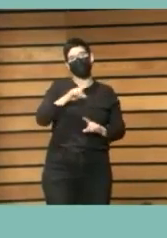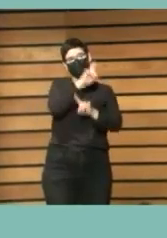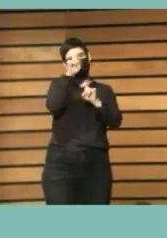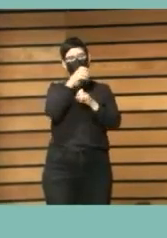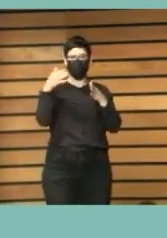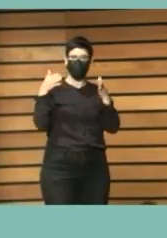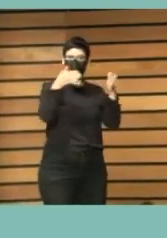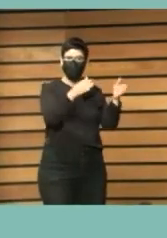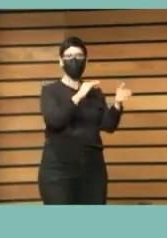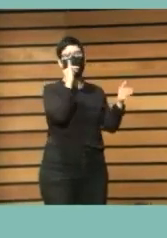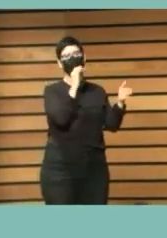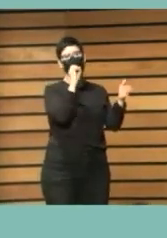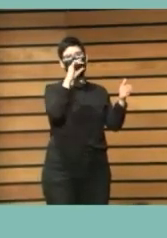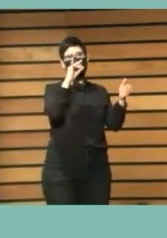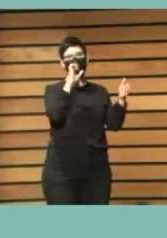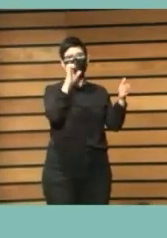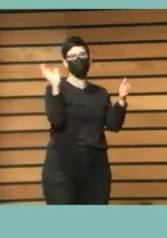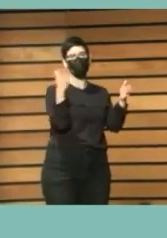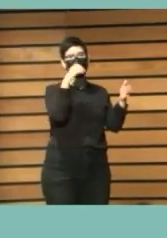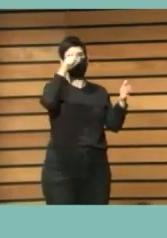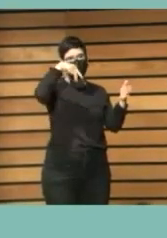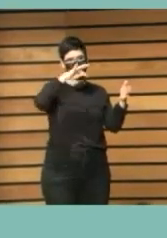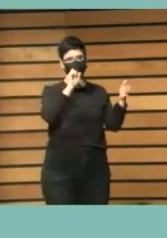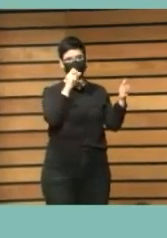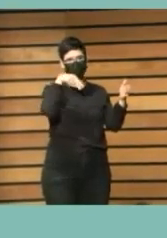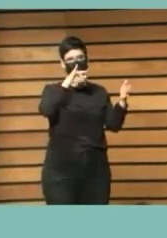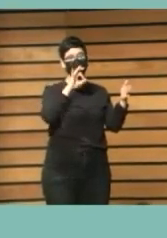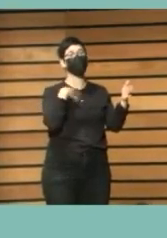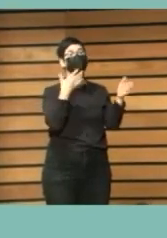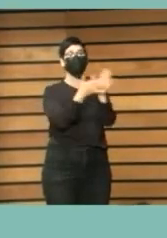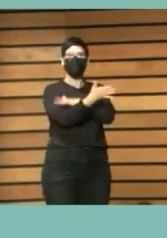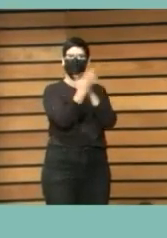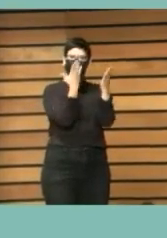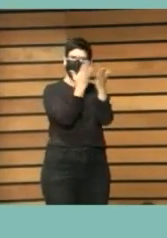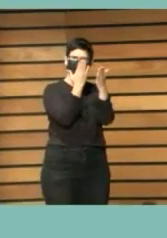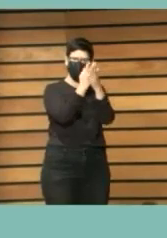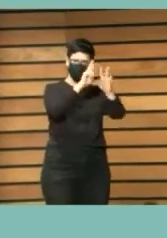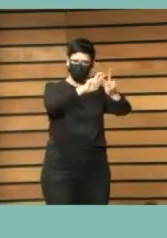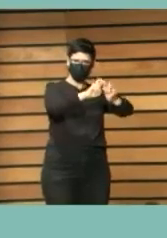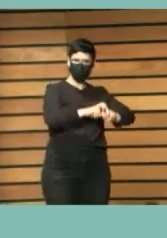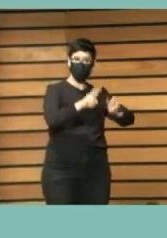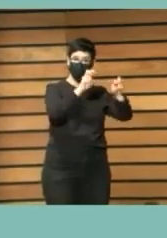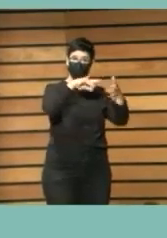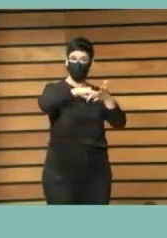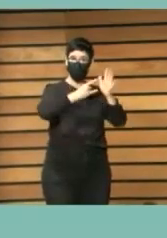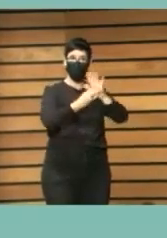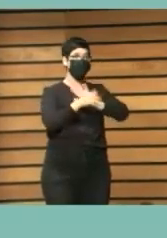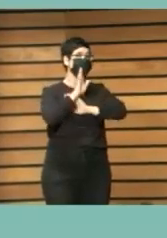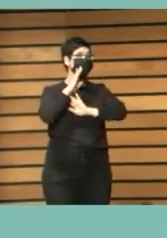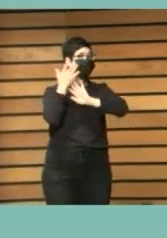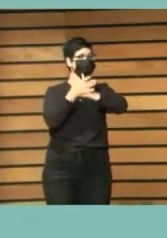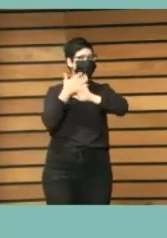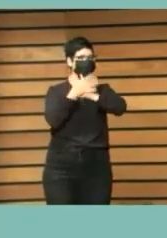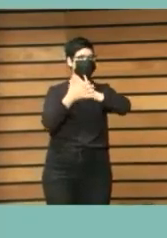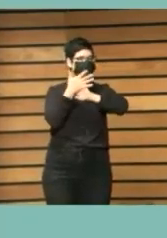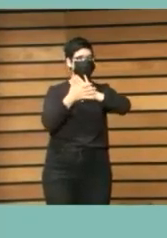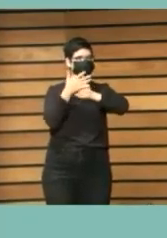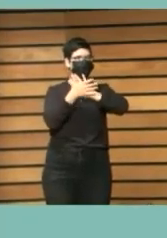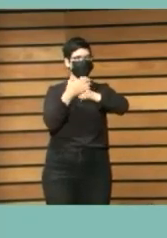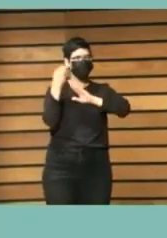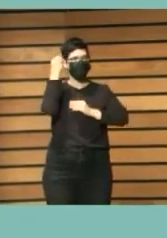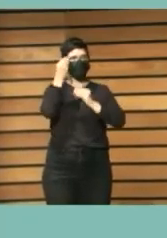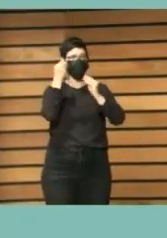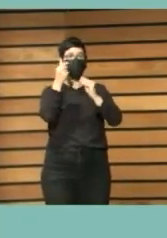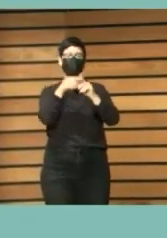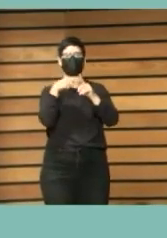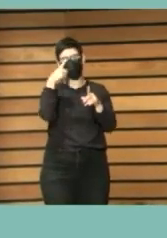en el estudio que habéis hecho en el proyecto se ha contemplado o cómo está... Yo me acuerdo que